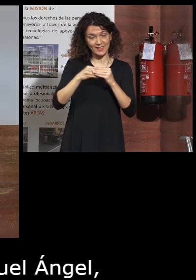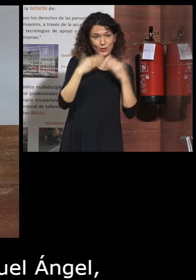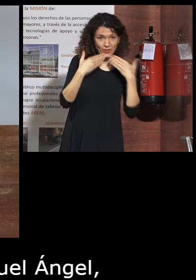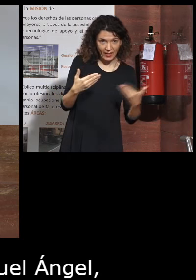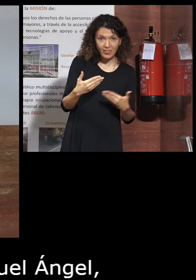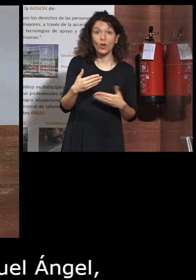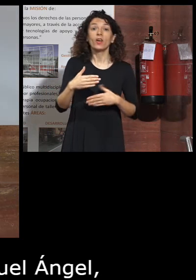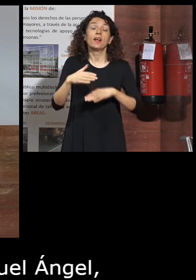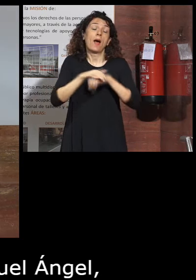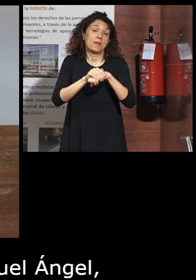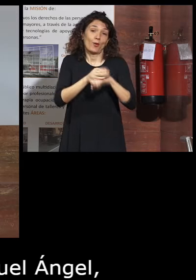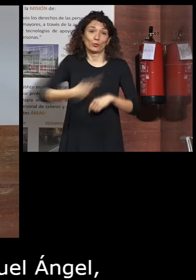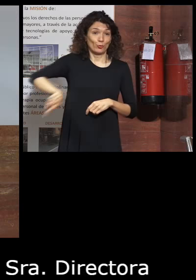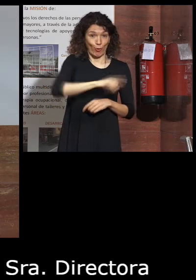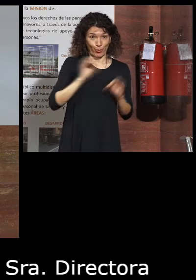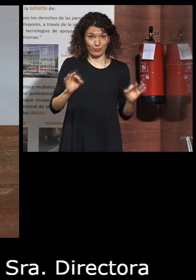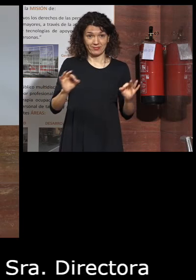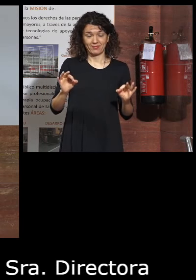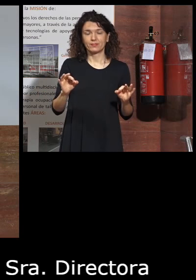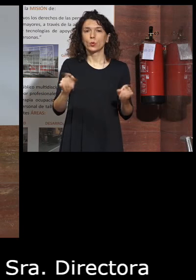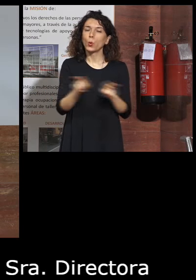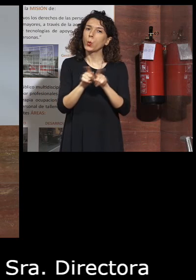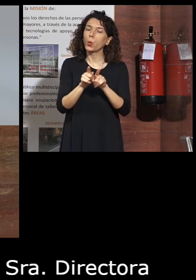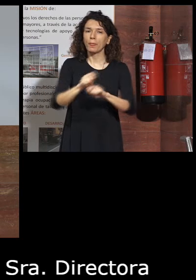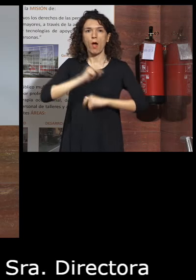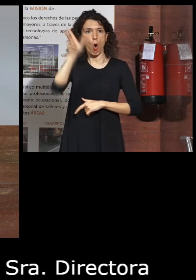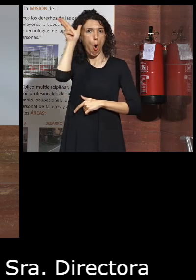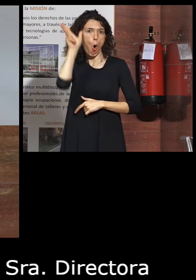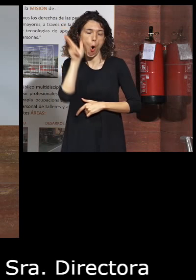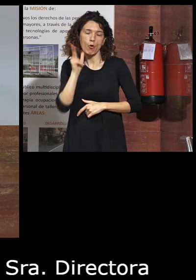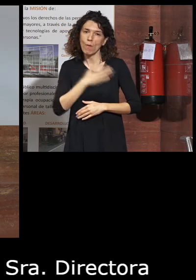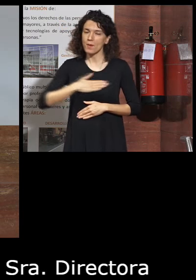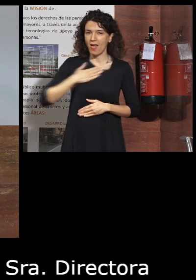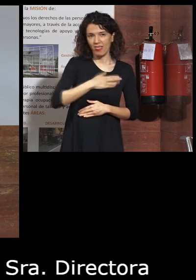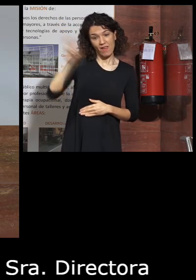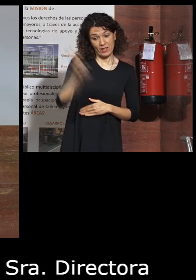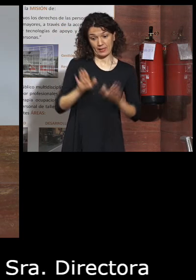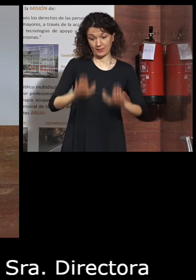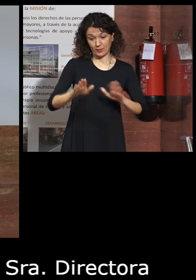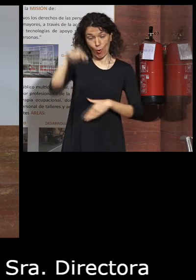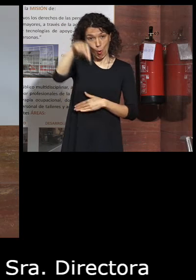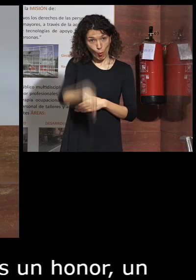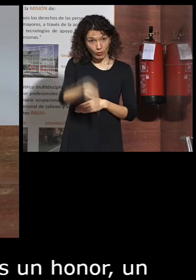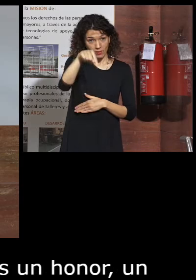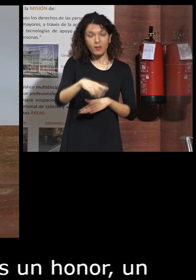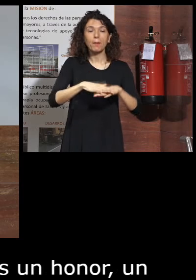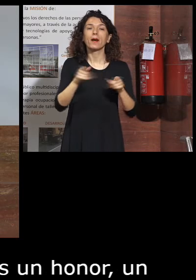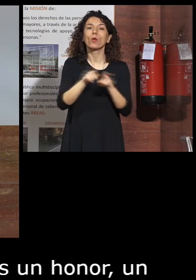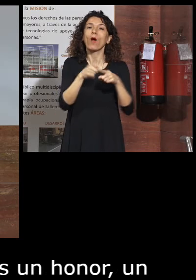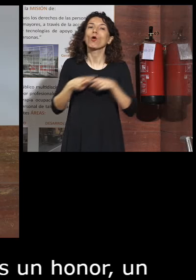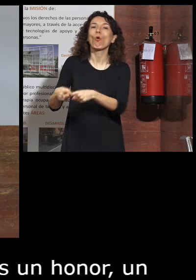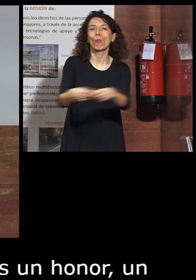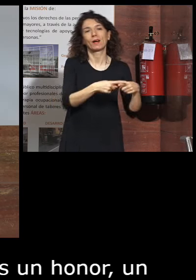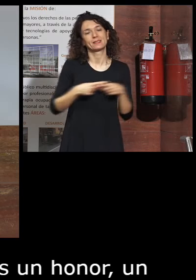queridos amigos, de verdad es un honor, un placer y estar aquí hoy para compartir